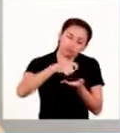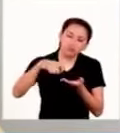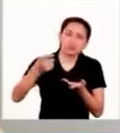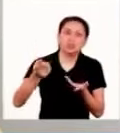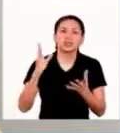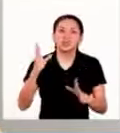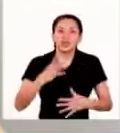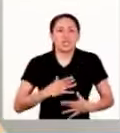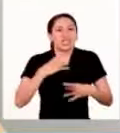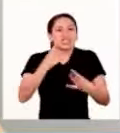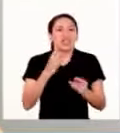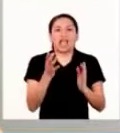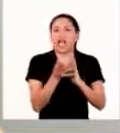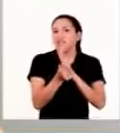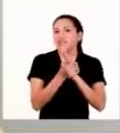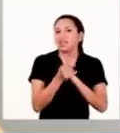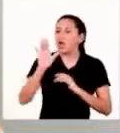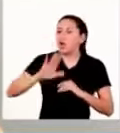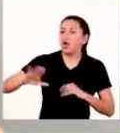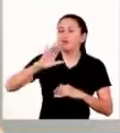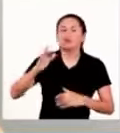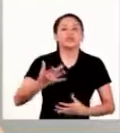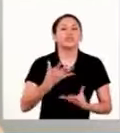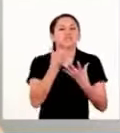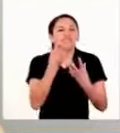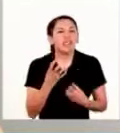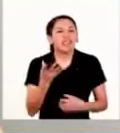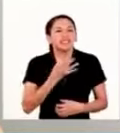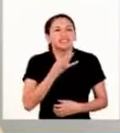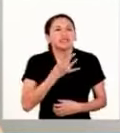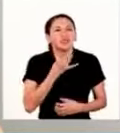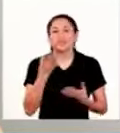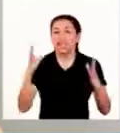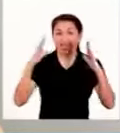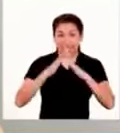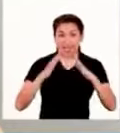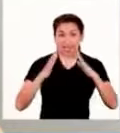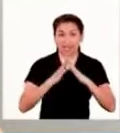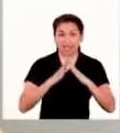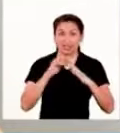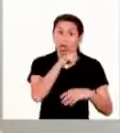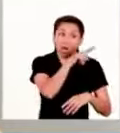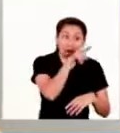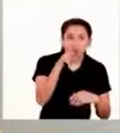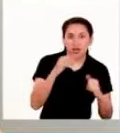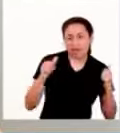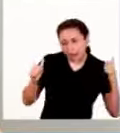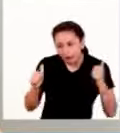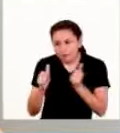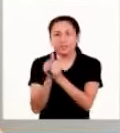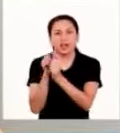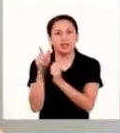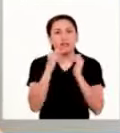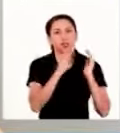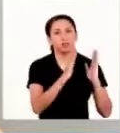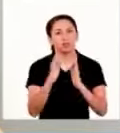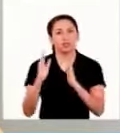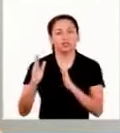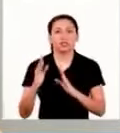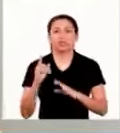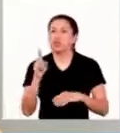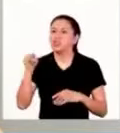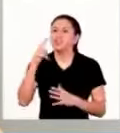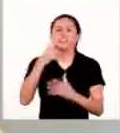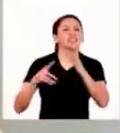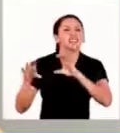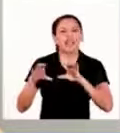intereses que los adultos mayores tienen en casa y acompañarlos en el proceso de tomar en cuenta aquellos que